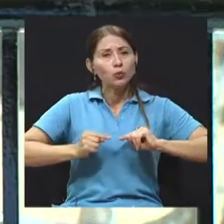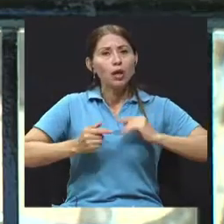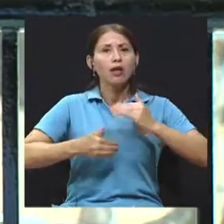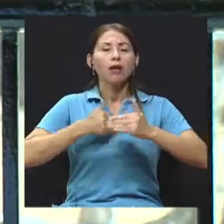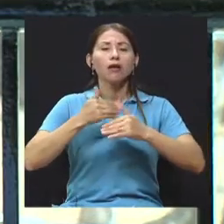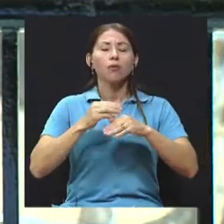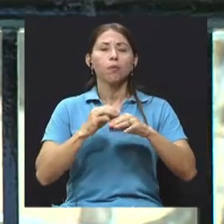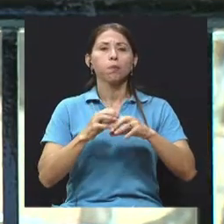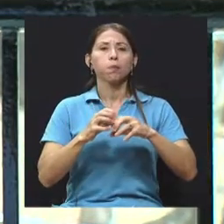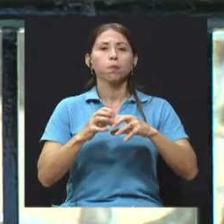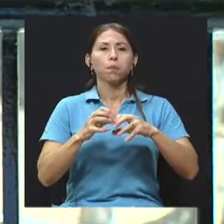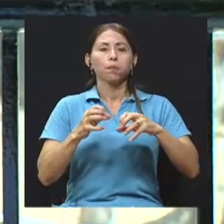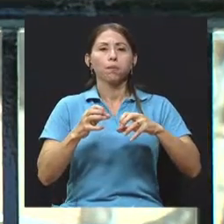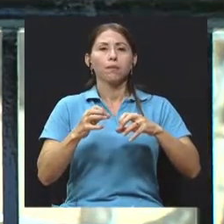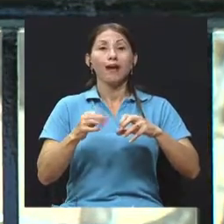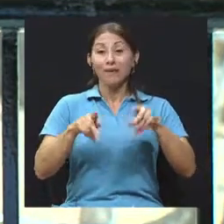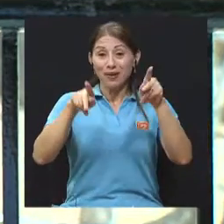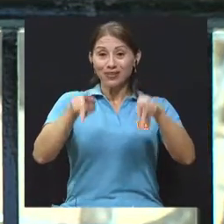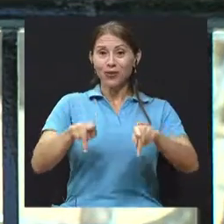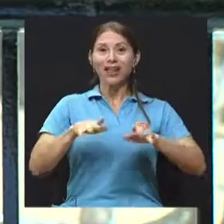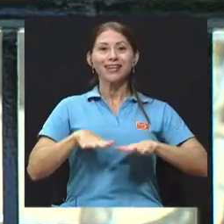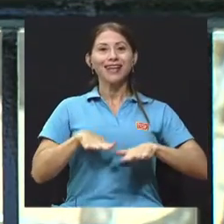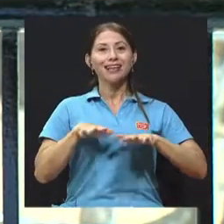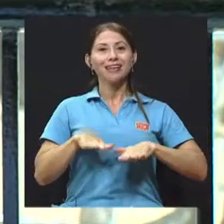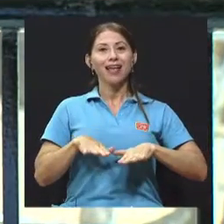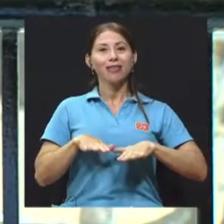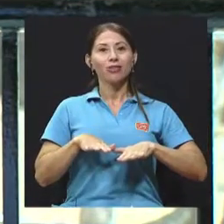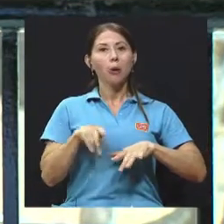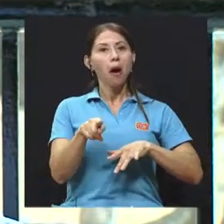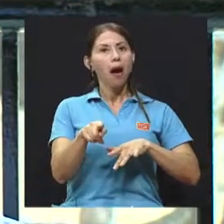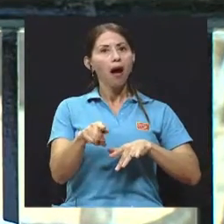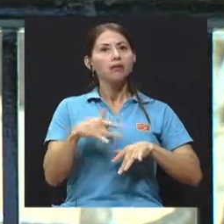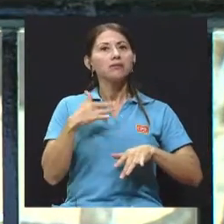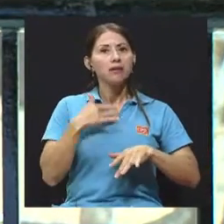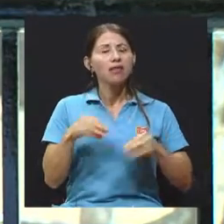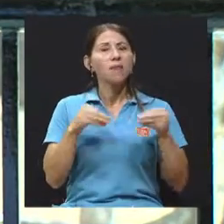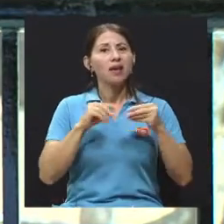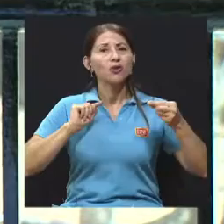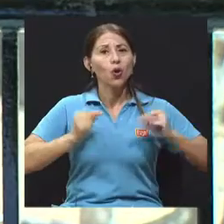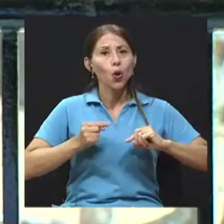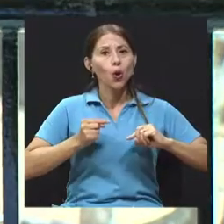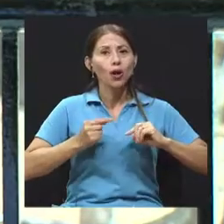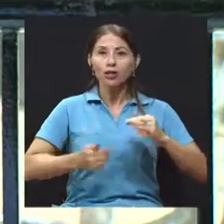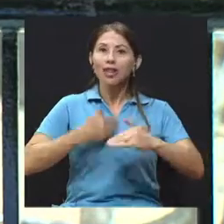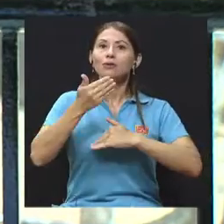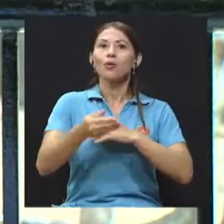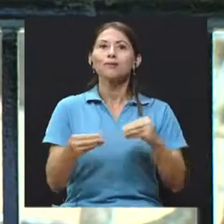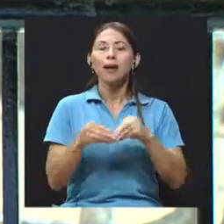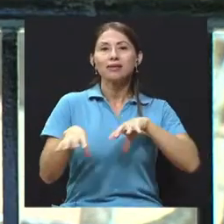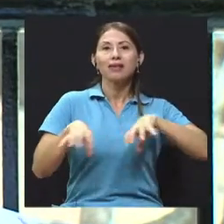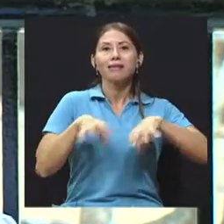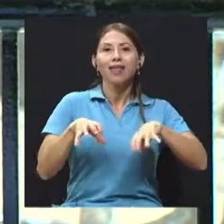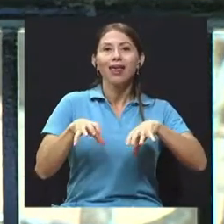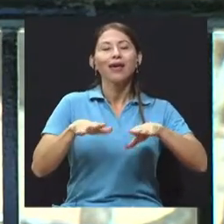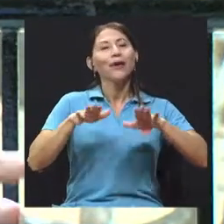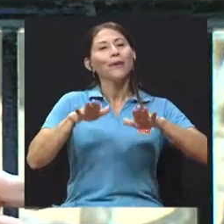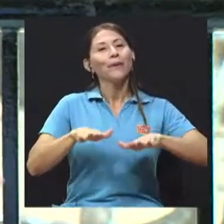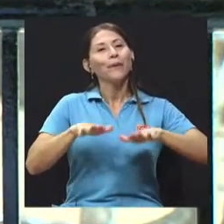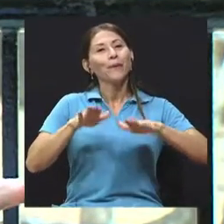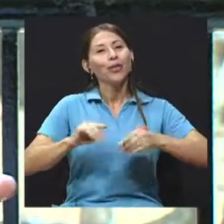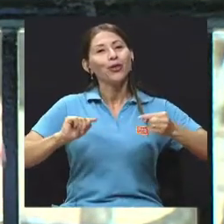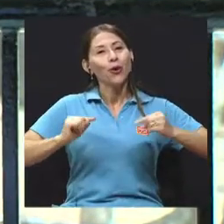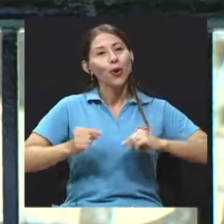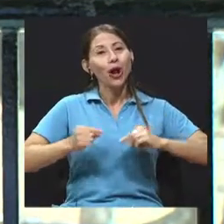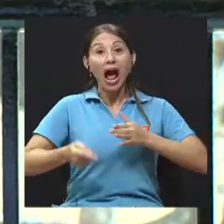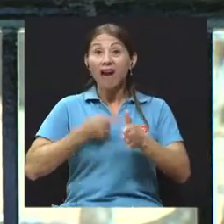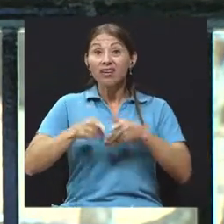descansando, que más bien cuando hace una actividad del dolor usualmente se alivia. Puede sentirlo durante la noche, en momentos de